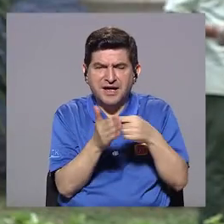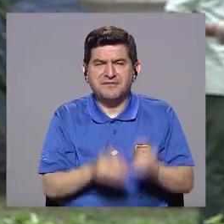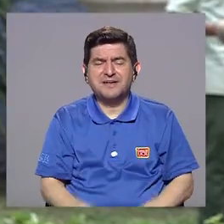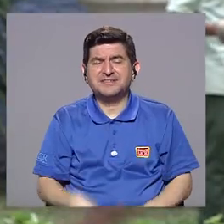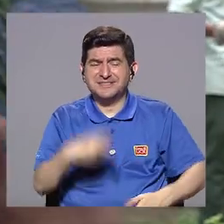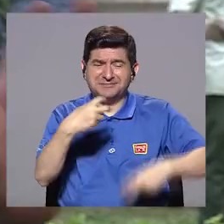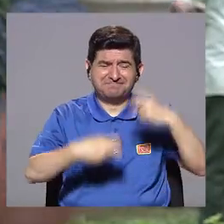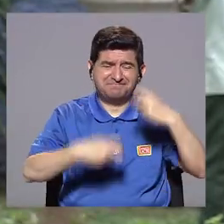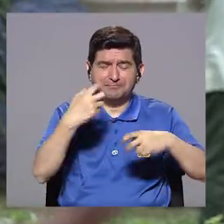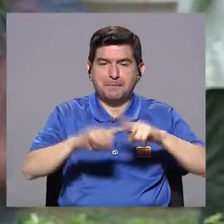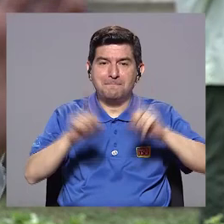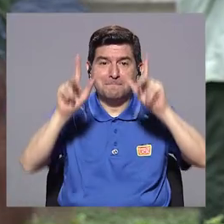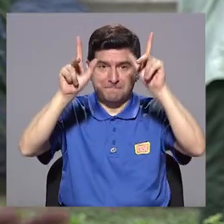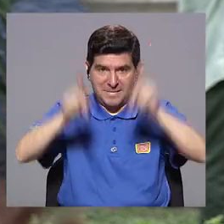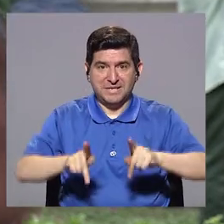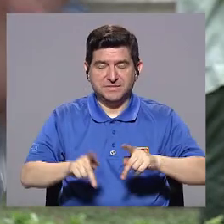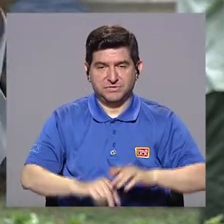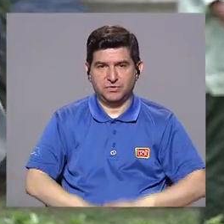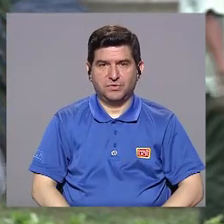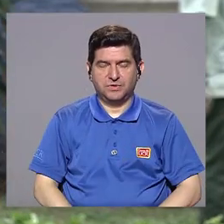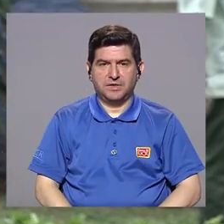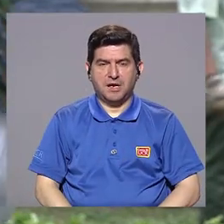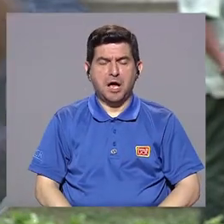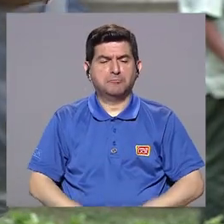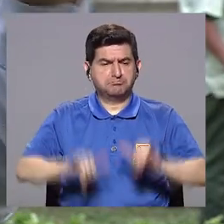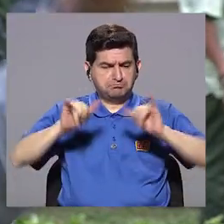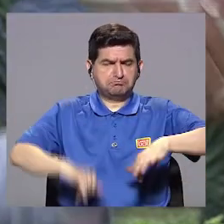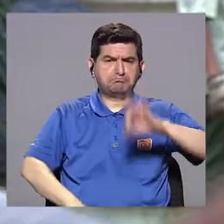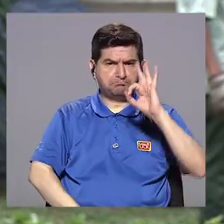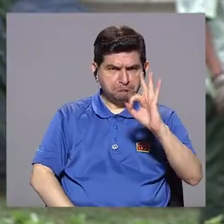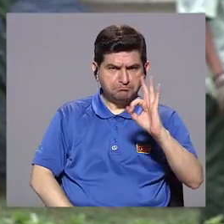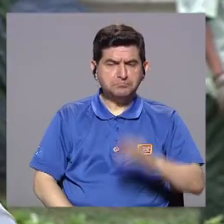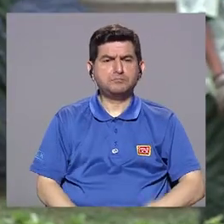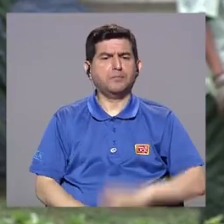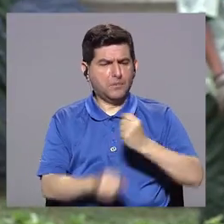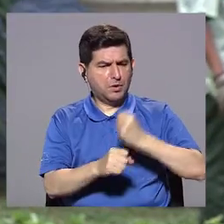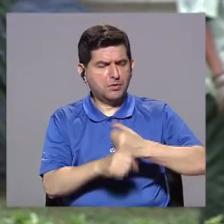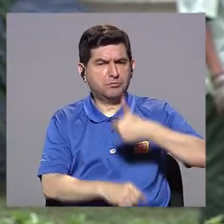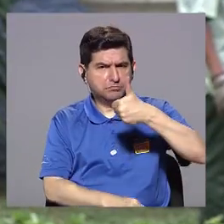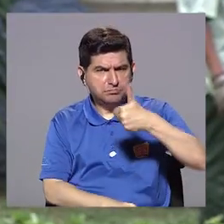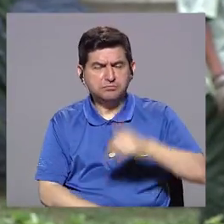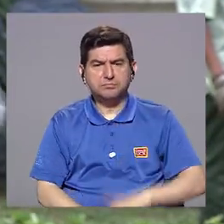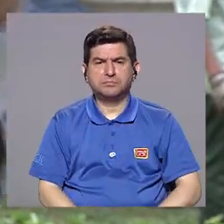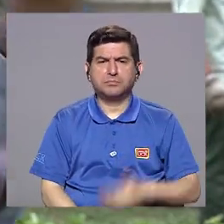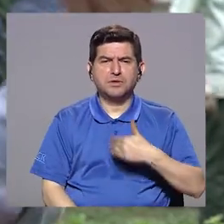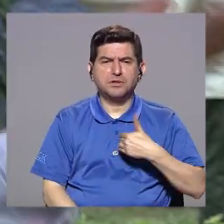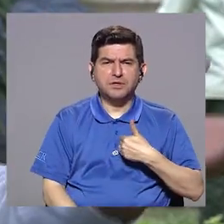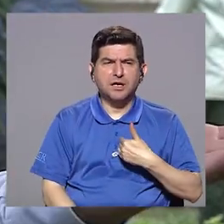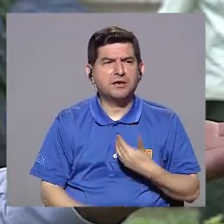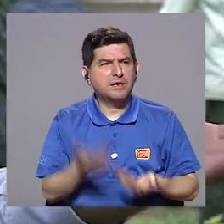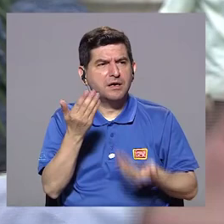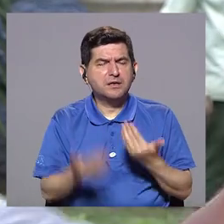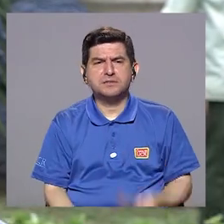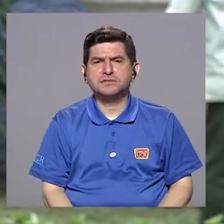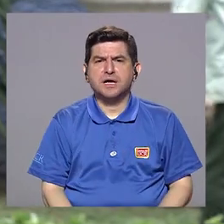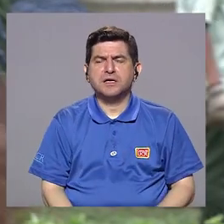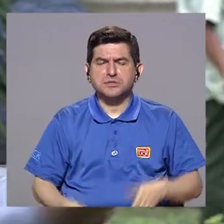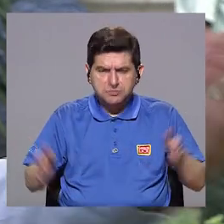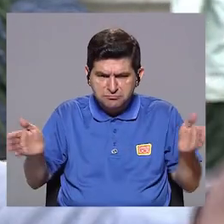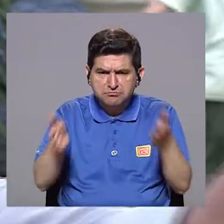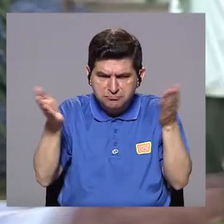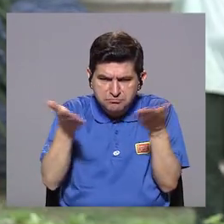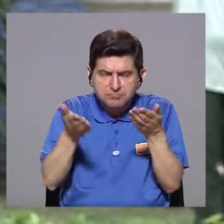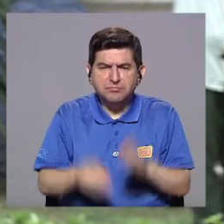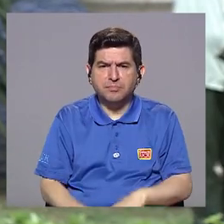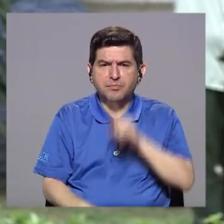genera un conflicto. Pero si la persona logra estar estable, es trabajadora, tiene propositividad para